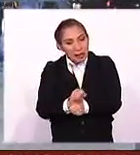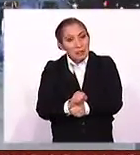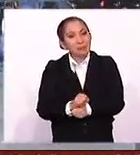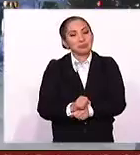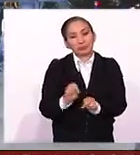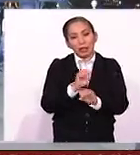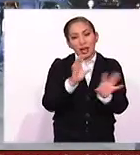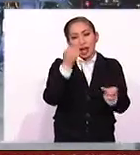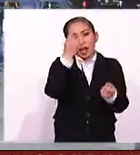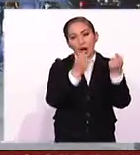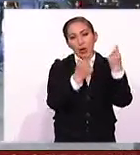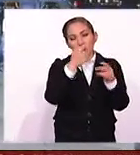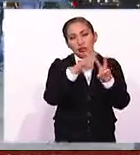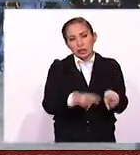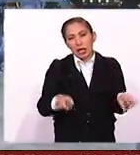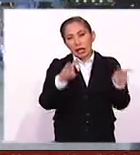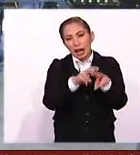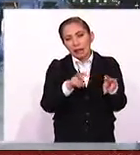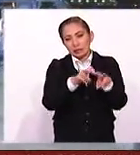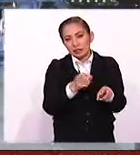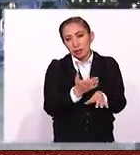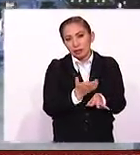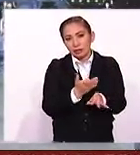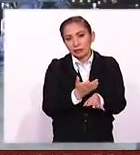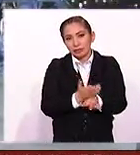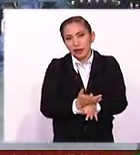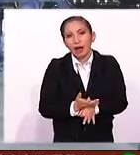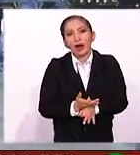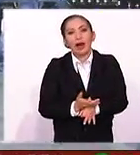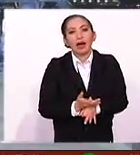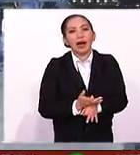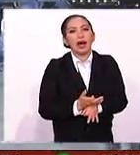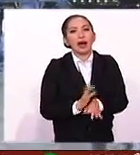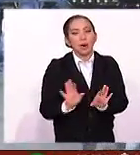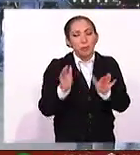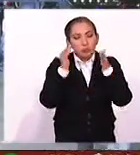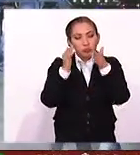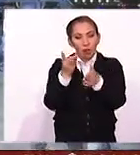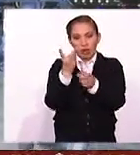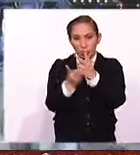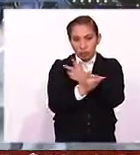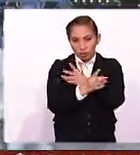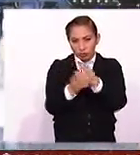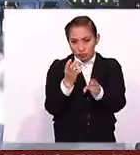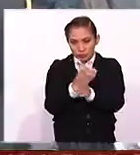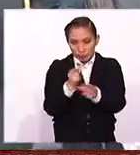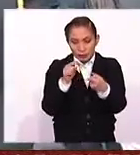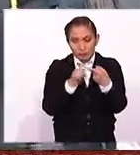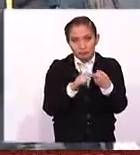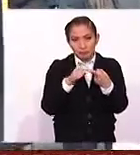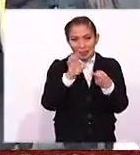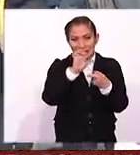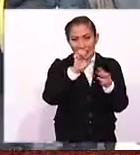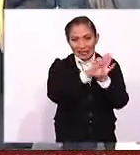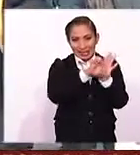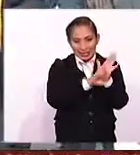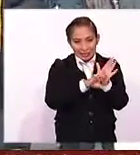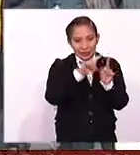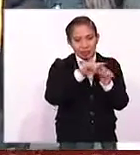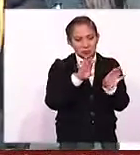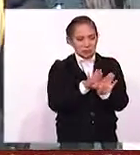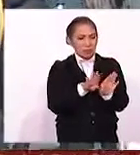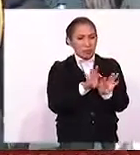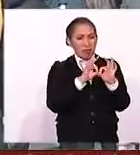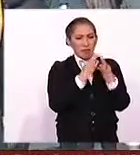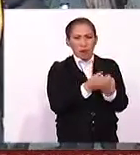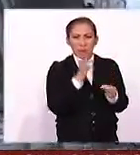obviamente algunos de los análisis en este momento se entran centrando en dos aspectos. Por una parte, el aspecto ético, sobre la manera